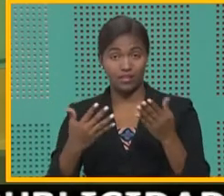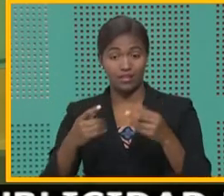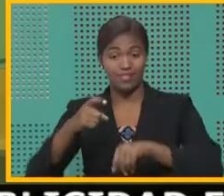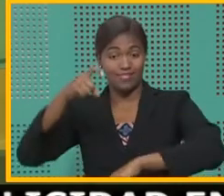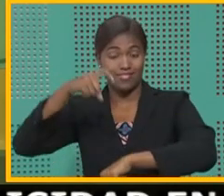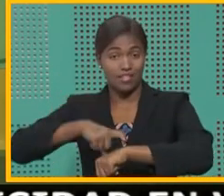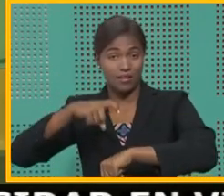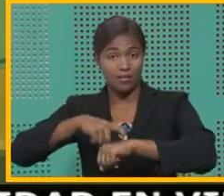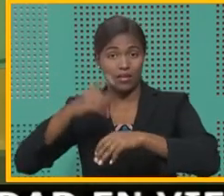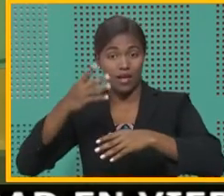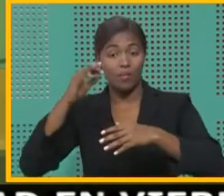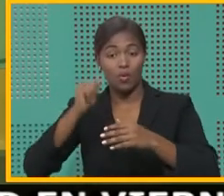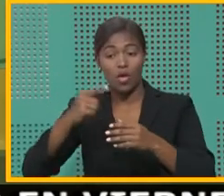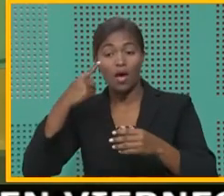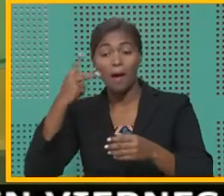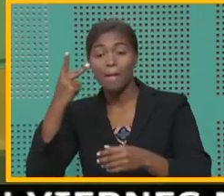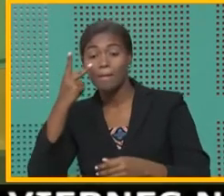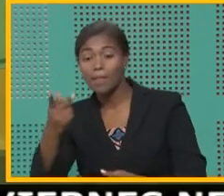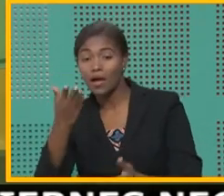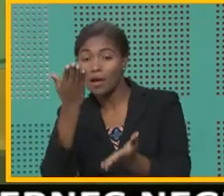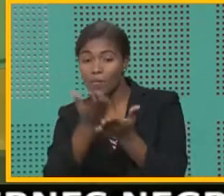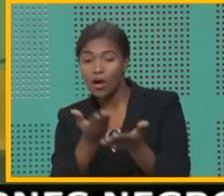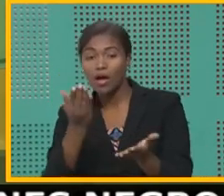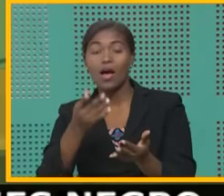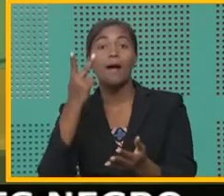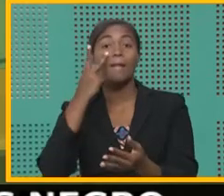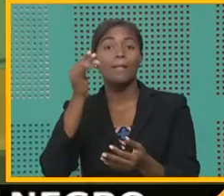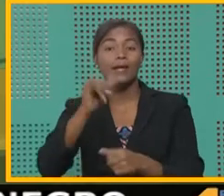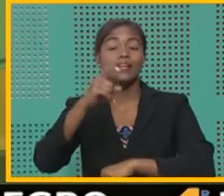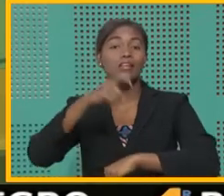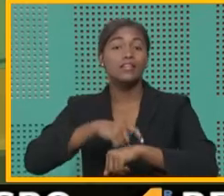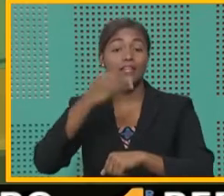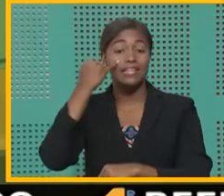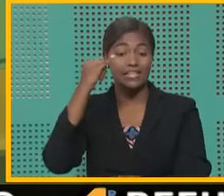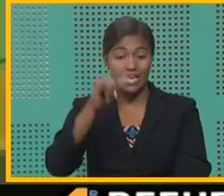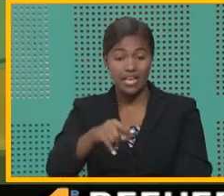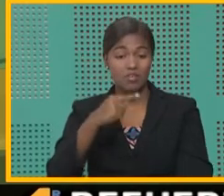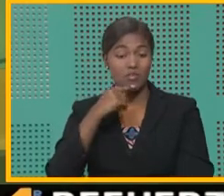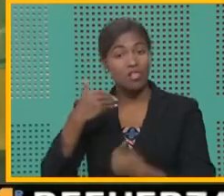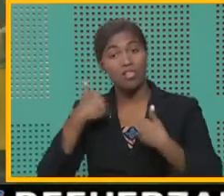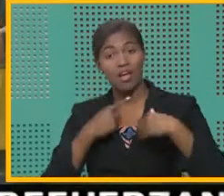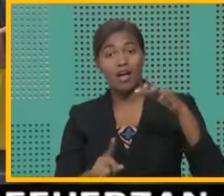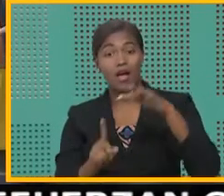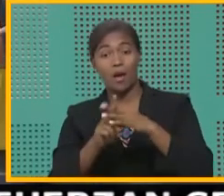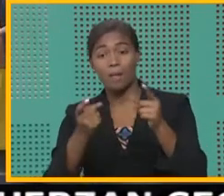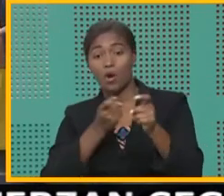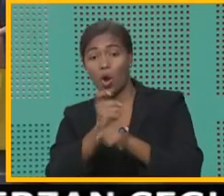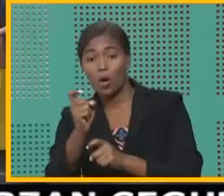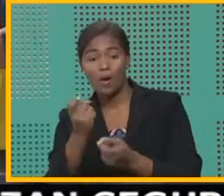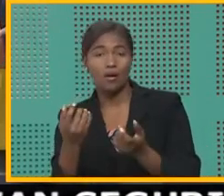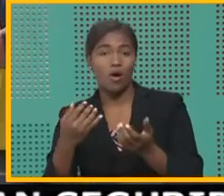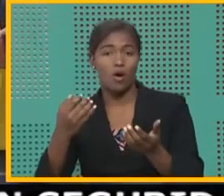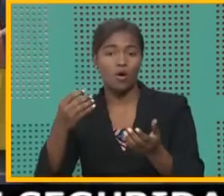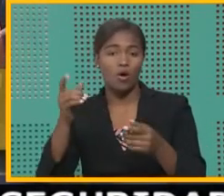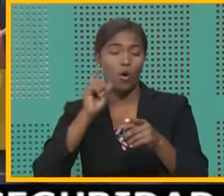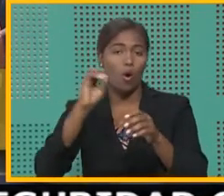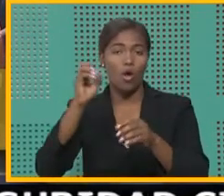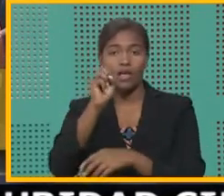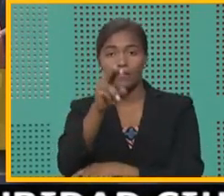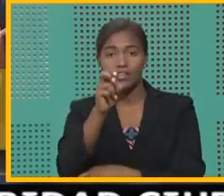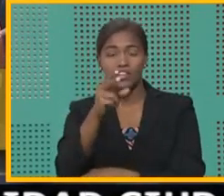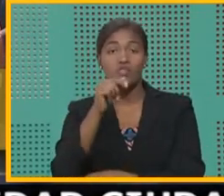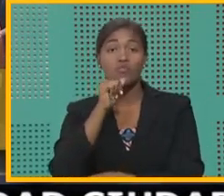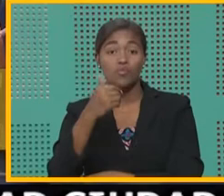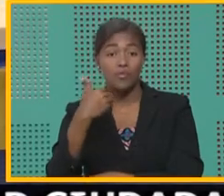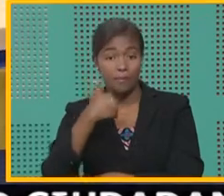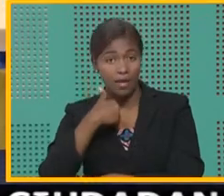tiempo de que te lo prueben, te das cuenta en ese momento si el artículo puede tener una raya, si una televisión realmente